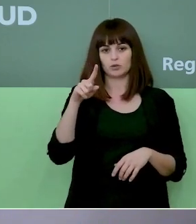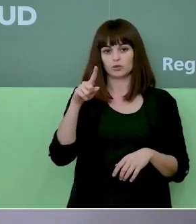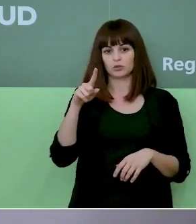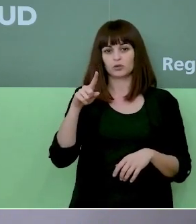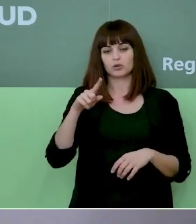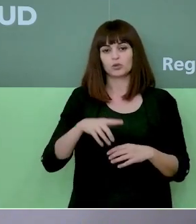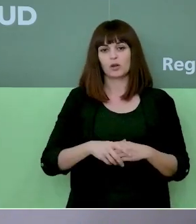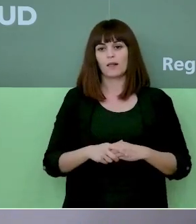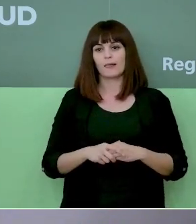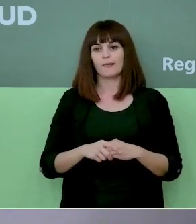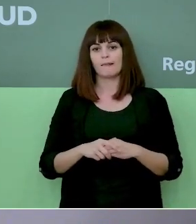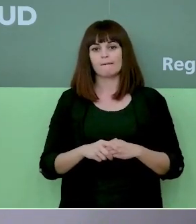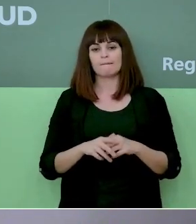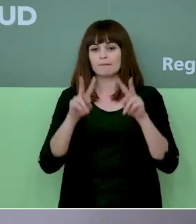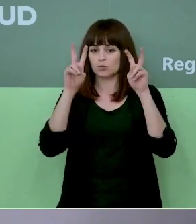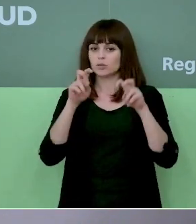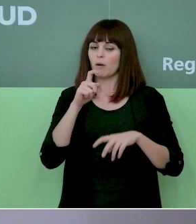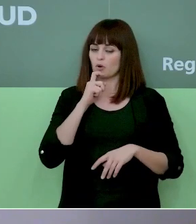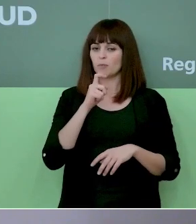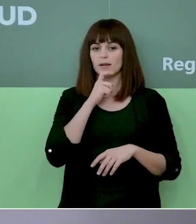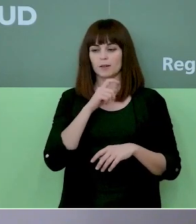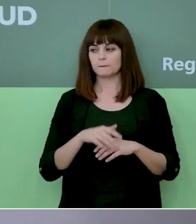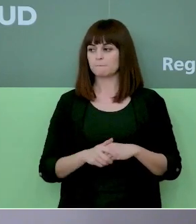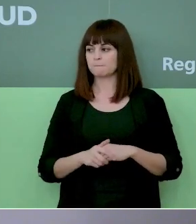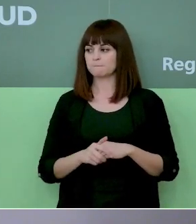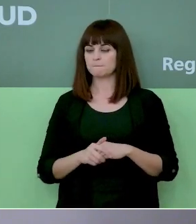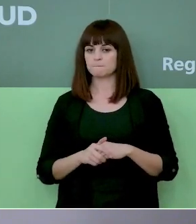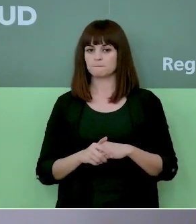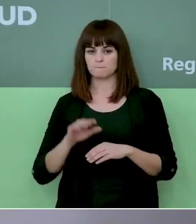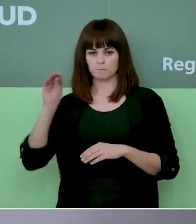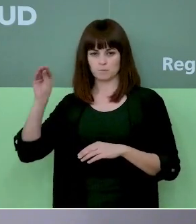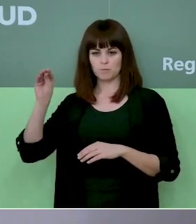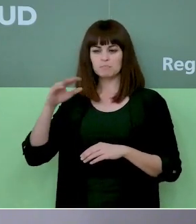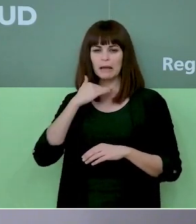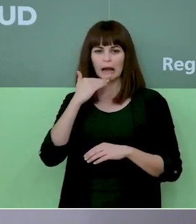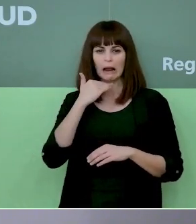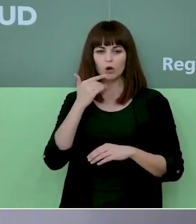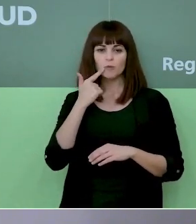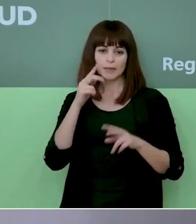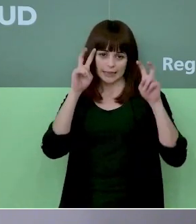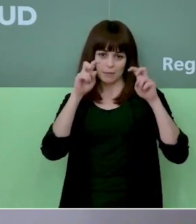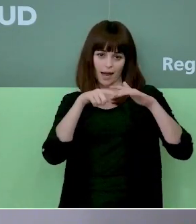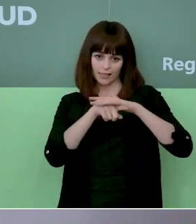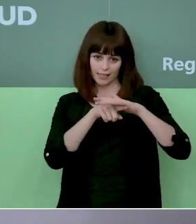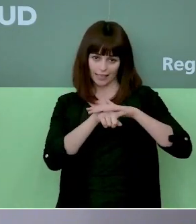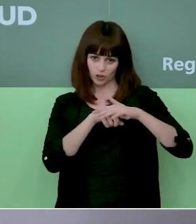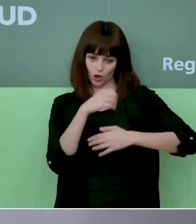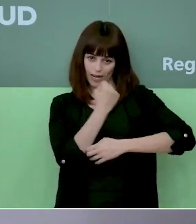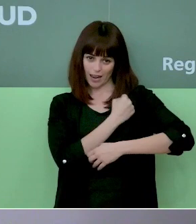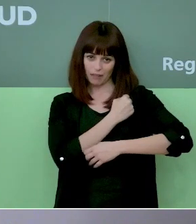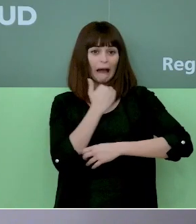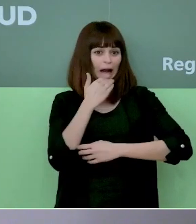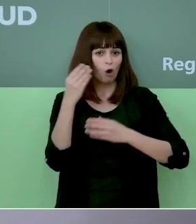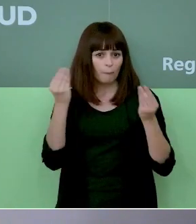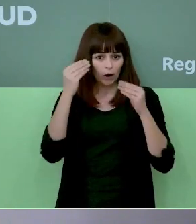es una cuestión muy complicada. ¿Hay algo que podríamos haber hecho mejor a nivel de la gestión en Navidad para salvar quizás